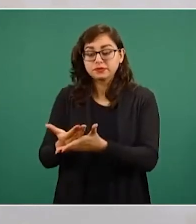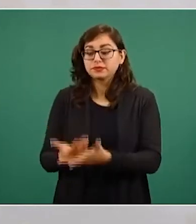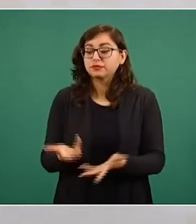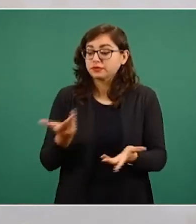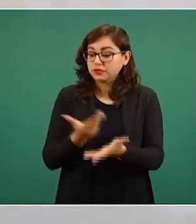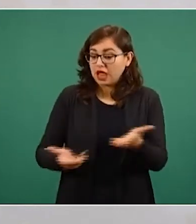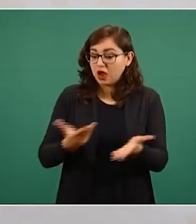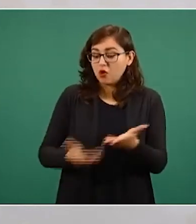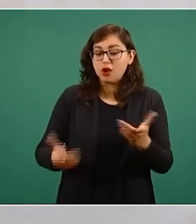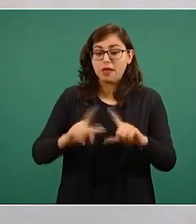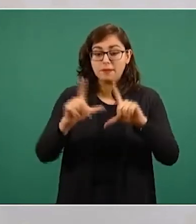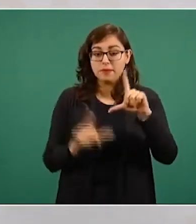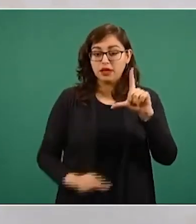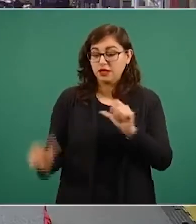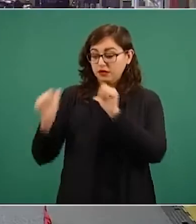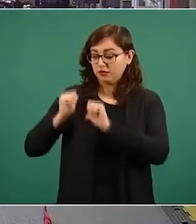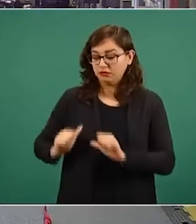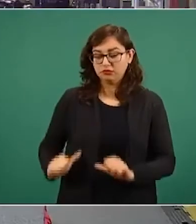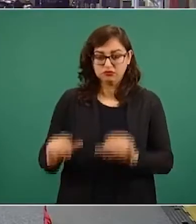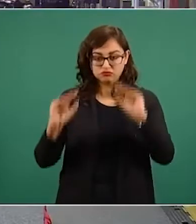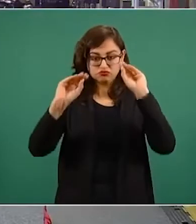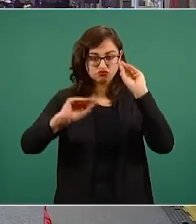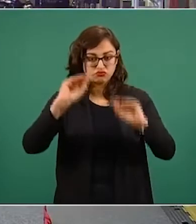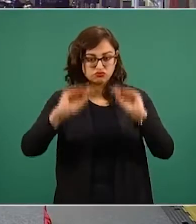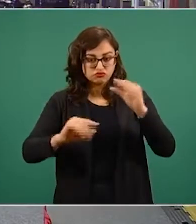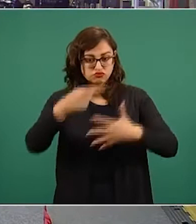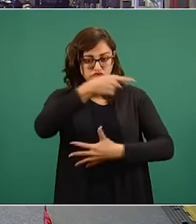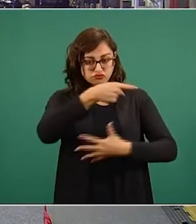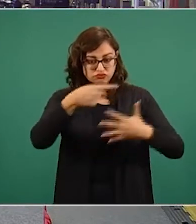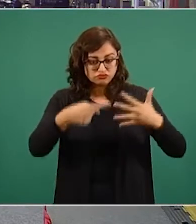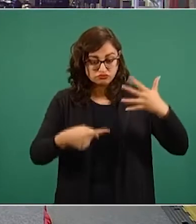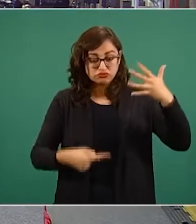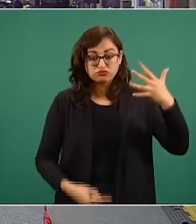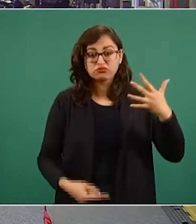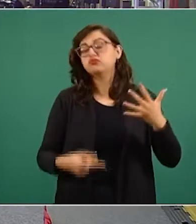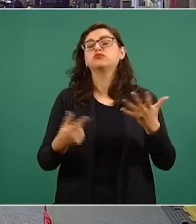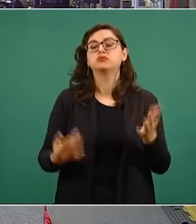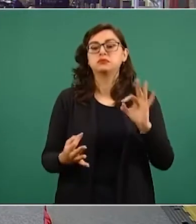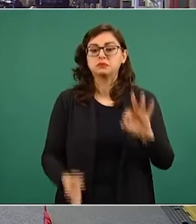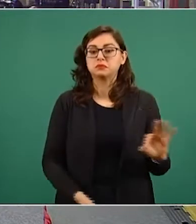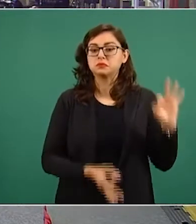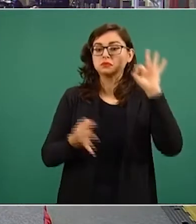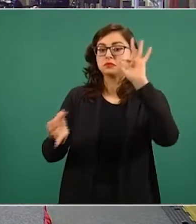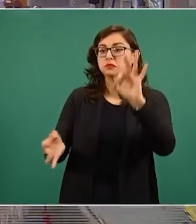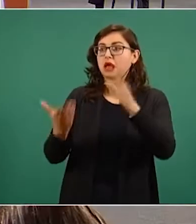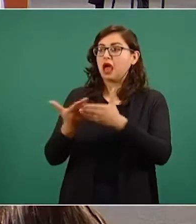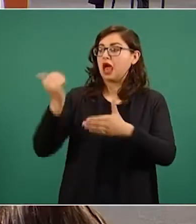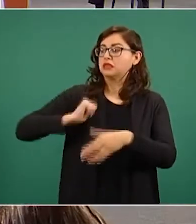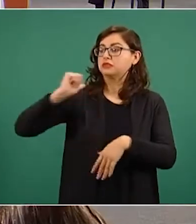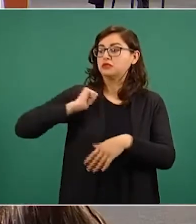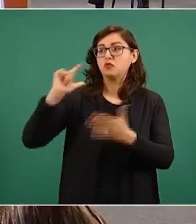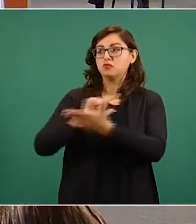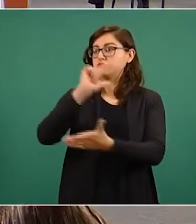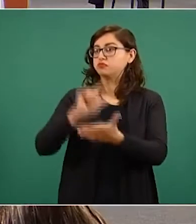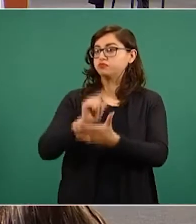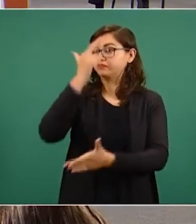mexicanas elaboran un pliego de delitos que exhibirán ante el Reino de España antes de que finalice el año